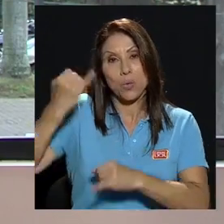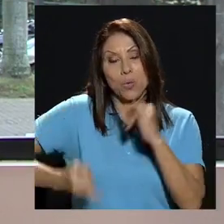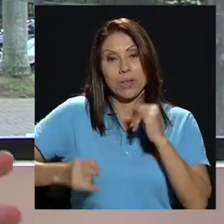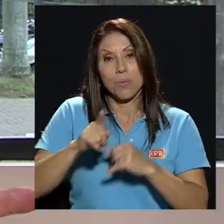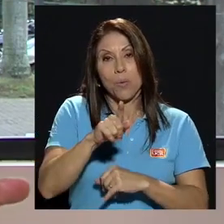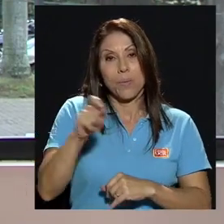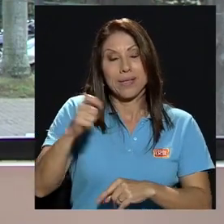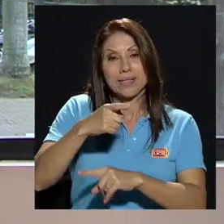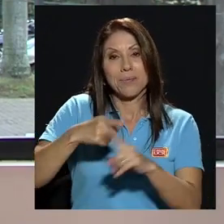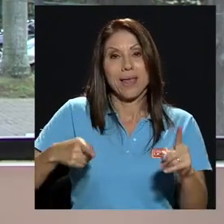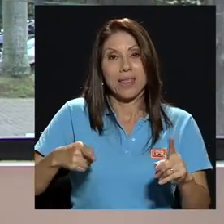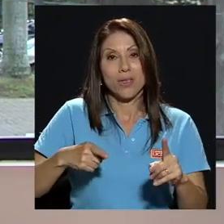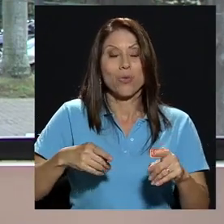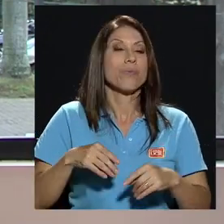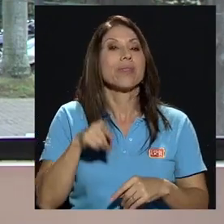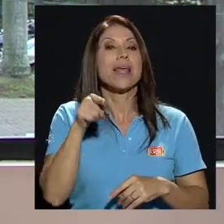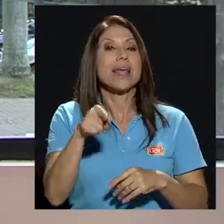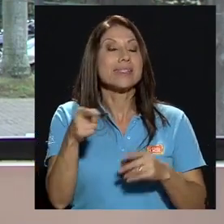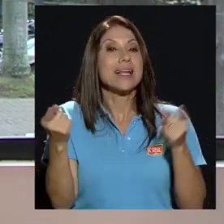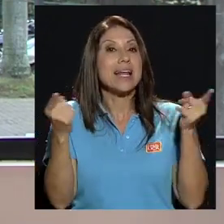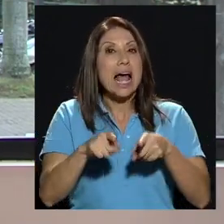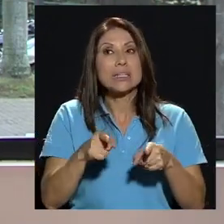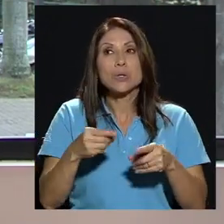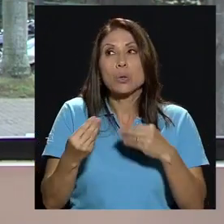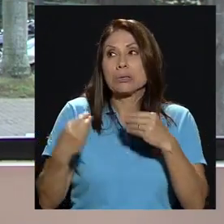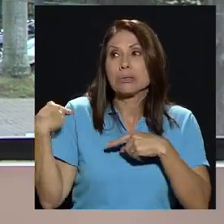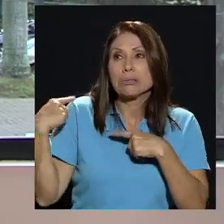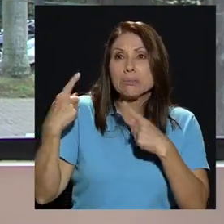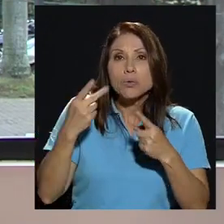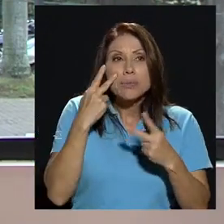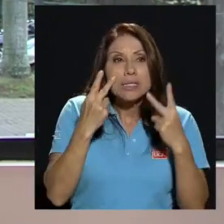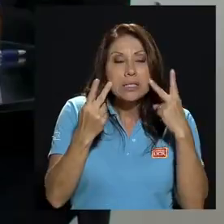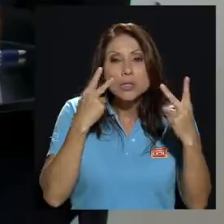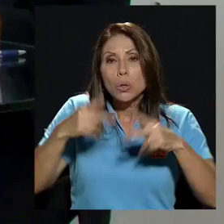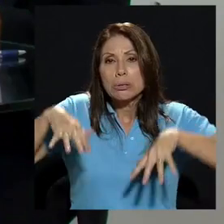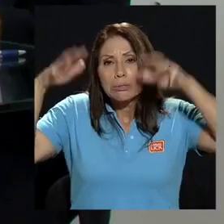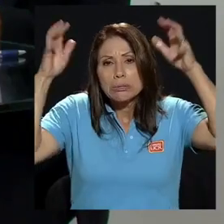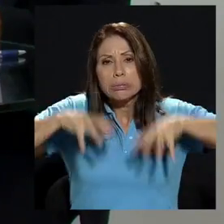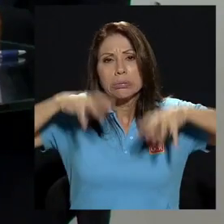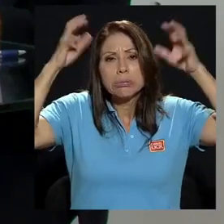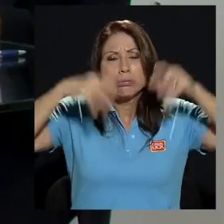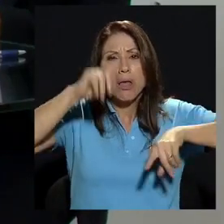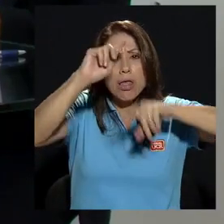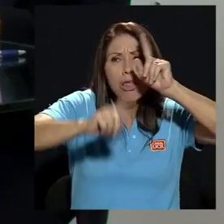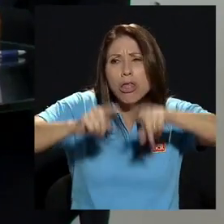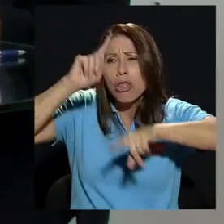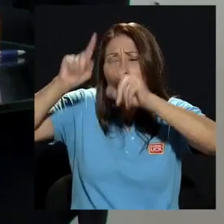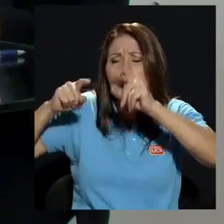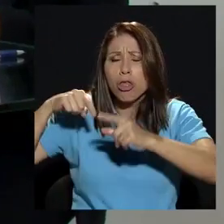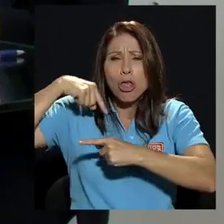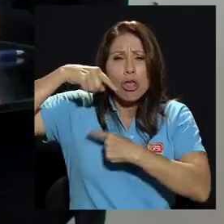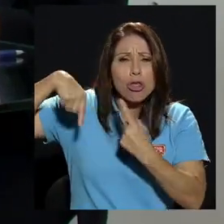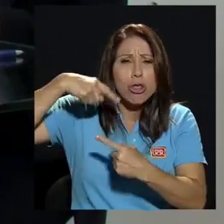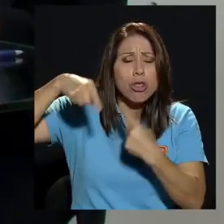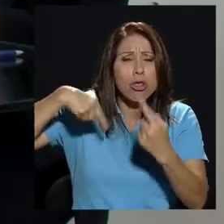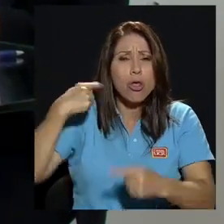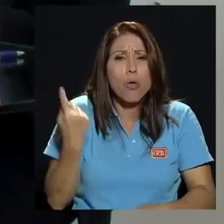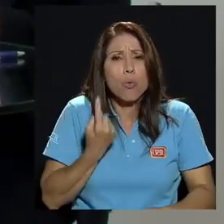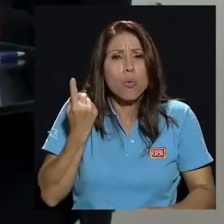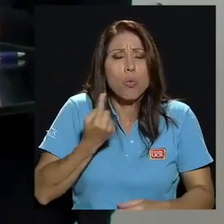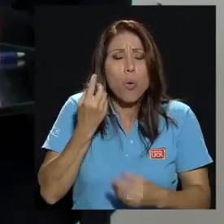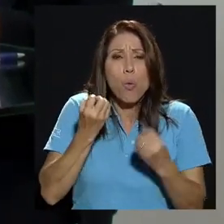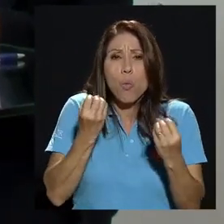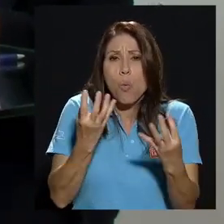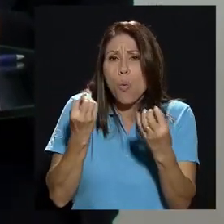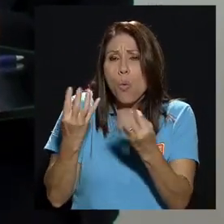es el caso de tormentas extremas tormentas excesivas en este momento estamos o estamos